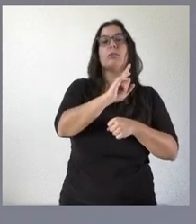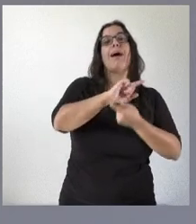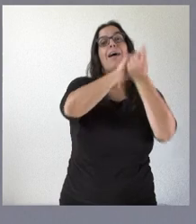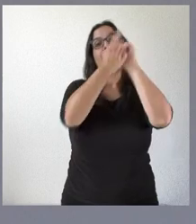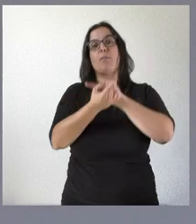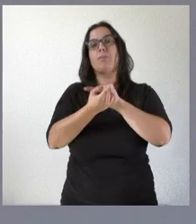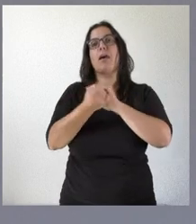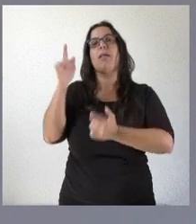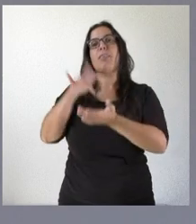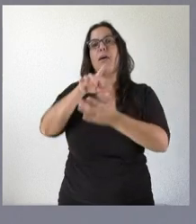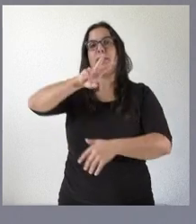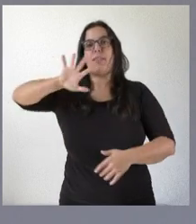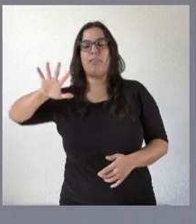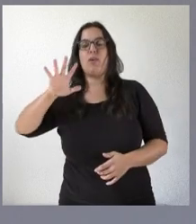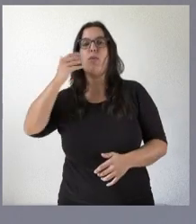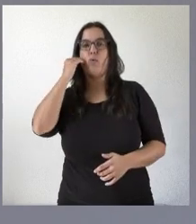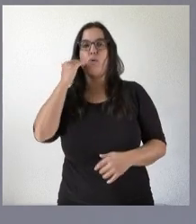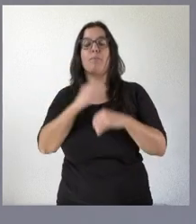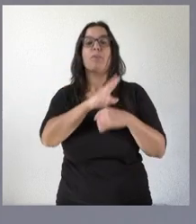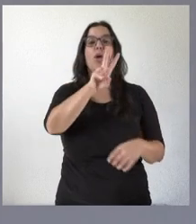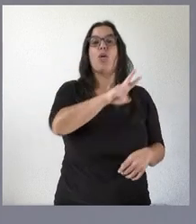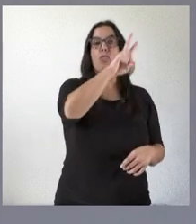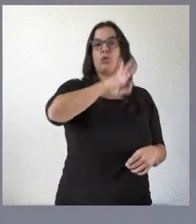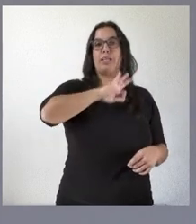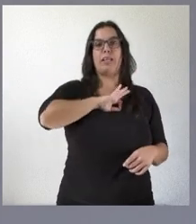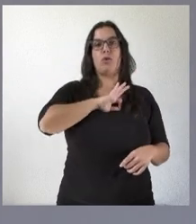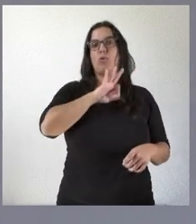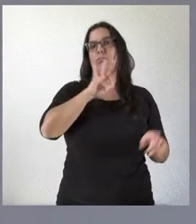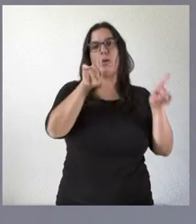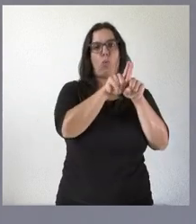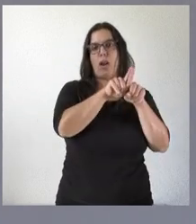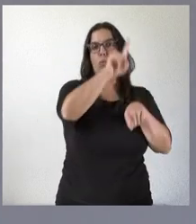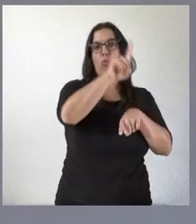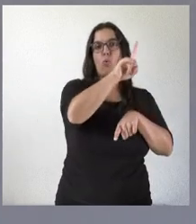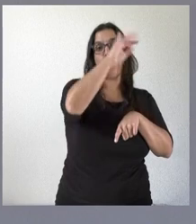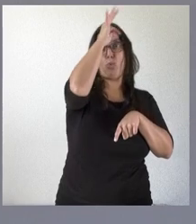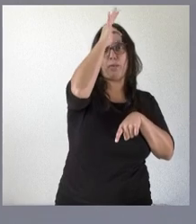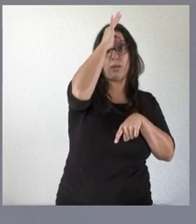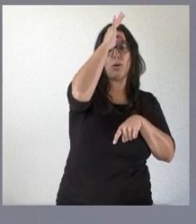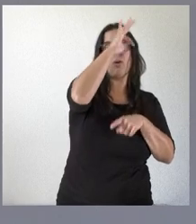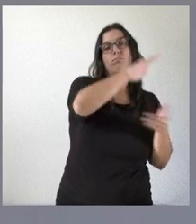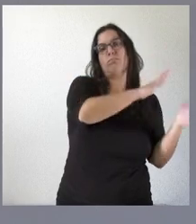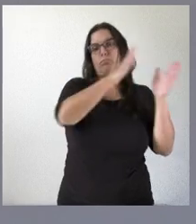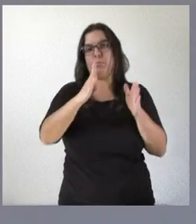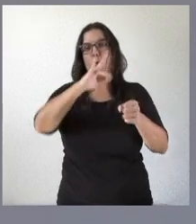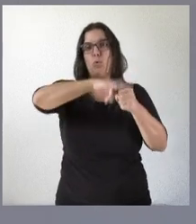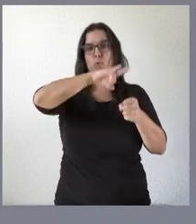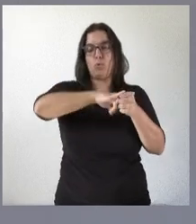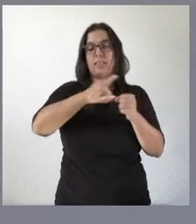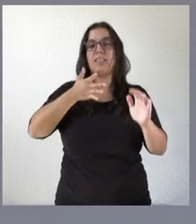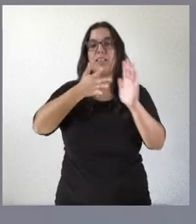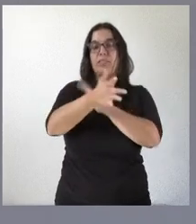traslado desde el día 1 de enero al 2 de enero como día festivo. Desde este punto de vista el calendario quedará como 1 de enero